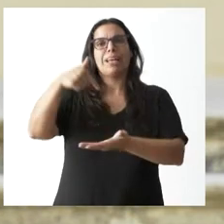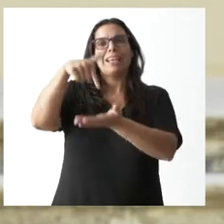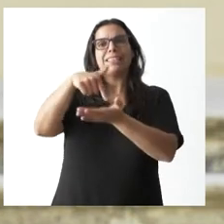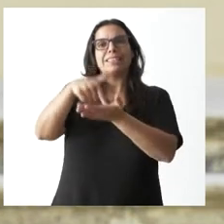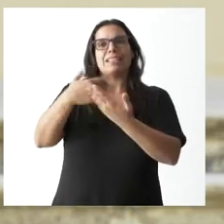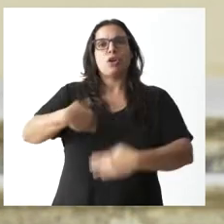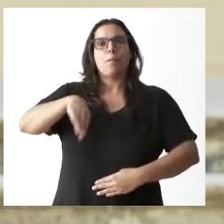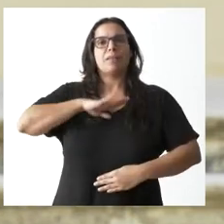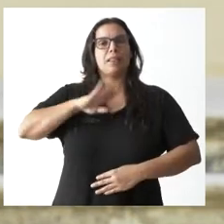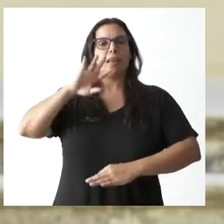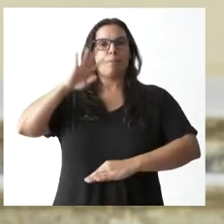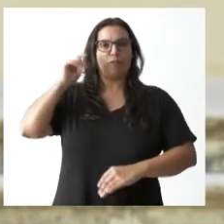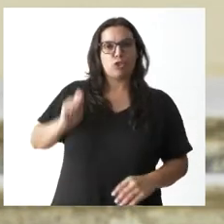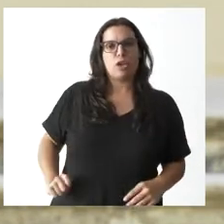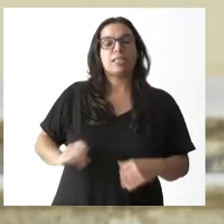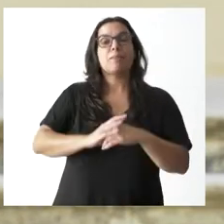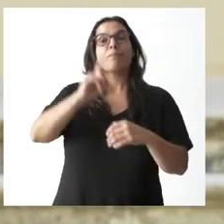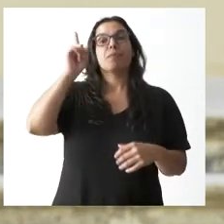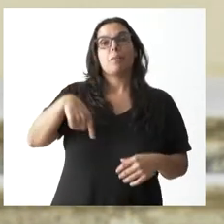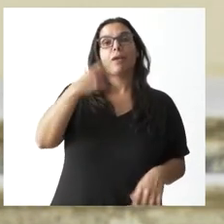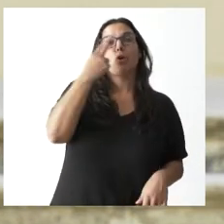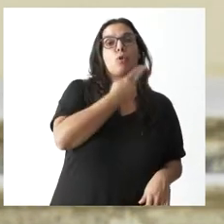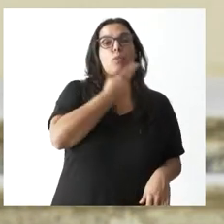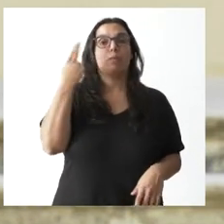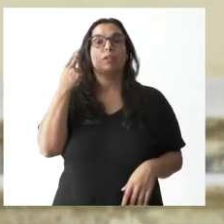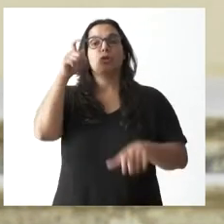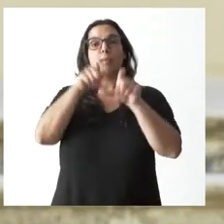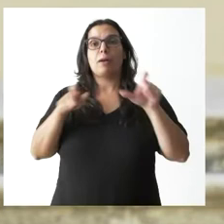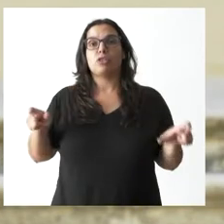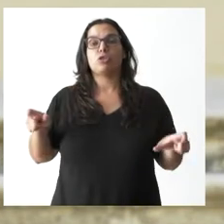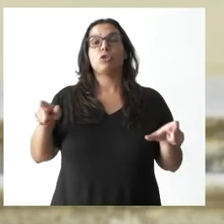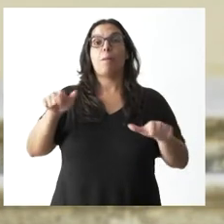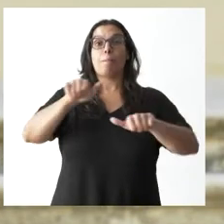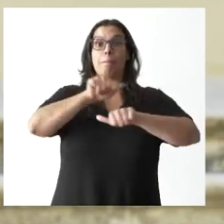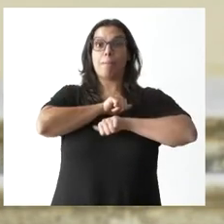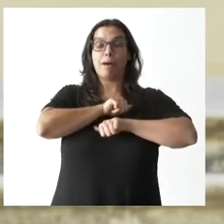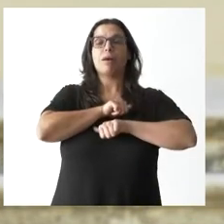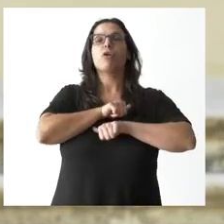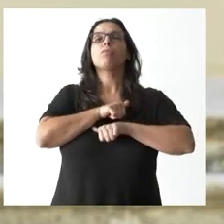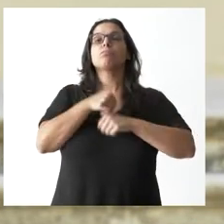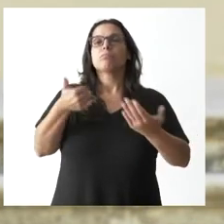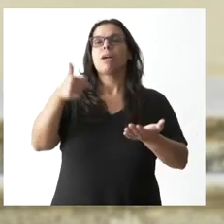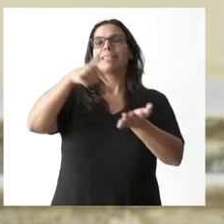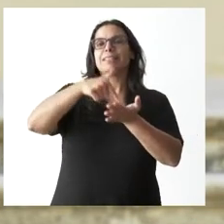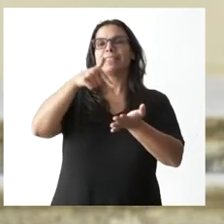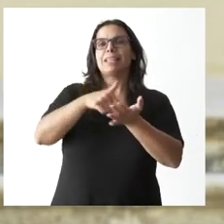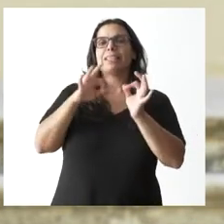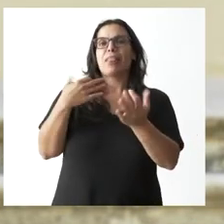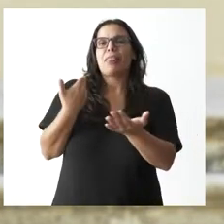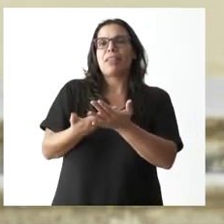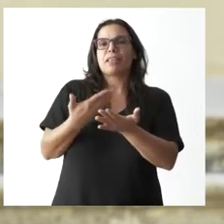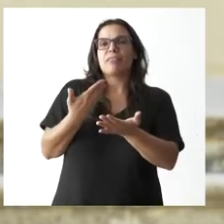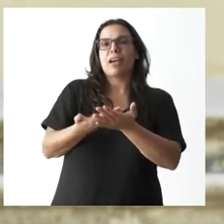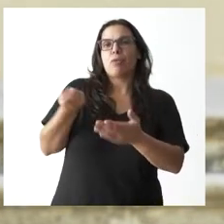profesionales. Compromiso con las personas desempleadas, con las tasas de certificados